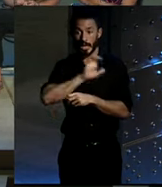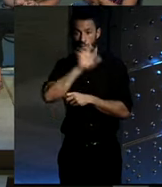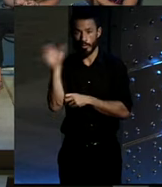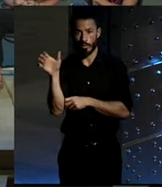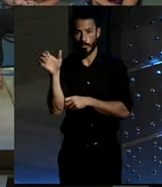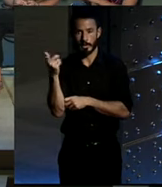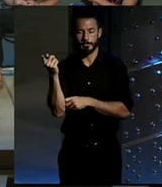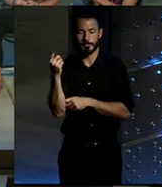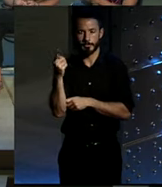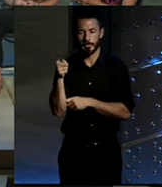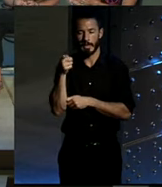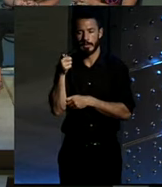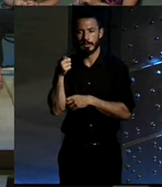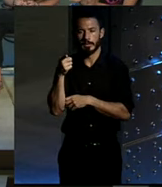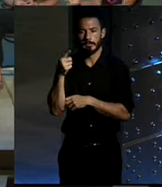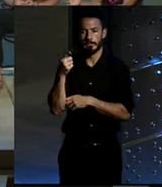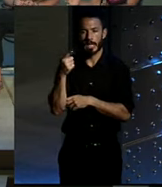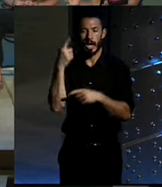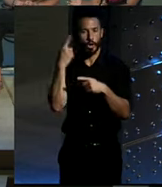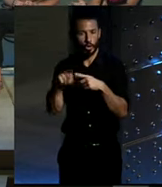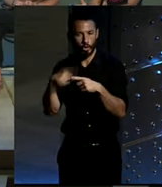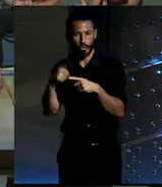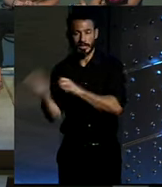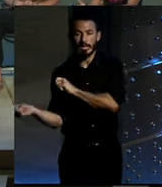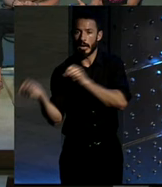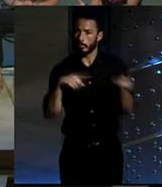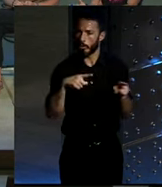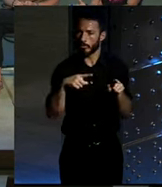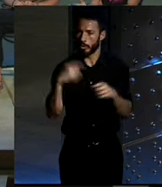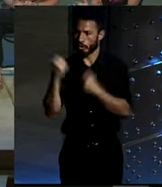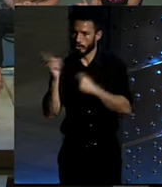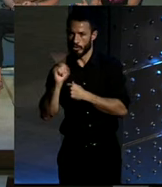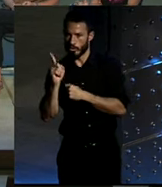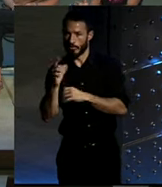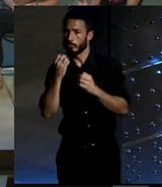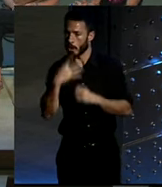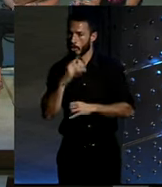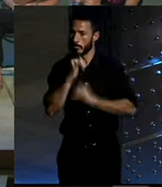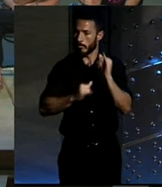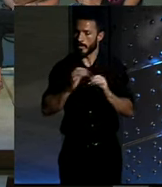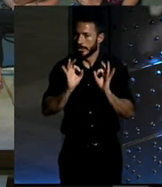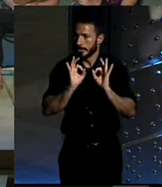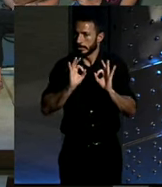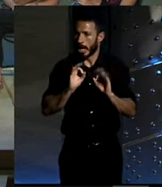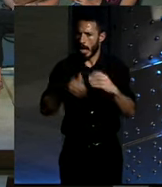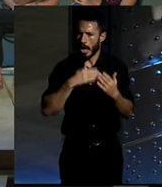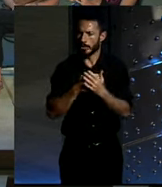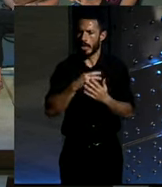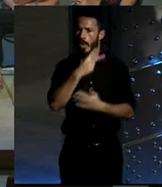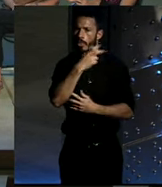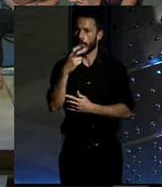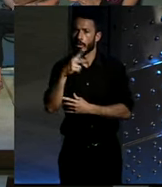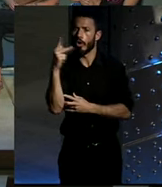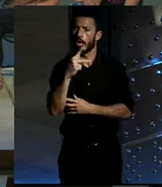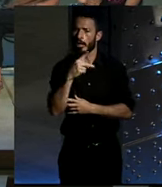coches que transporten cosas, lo hagan las bicicletas que soportan hasta 200 kilos de carga. Pero la cuestión es que